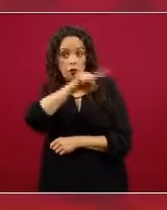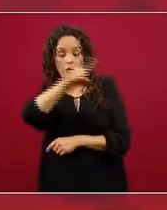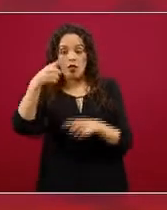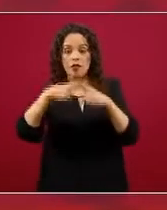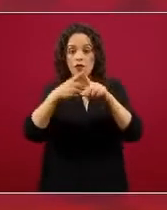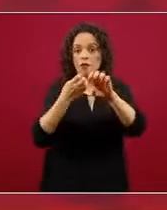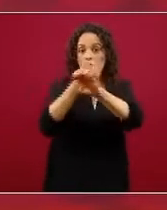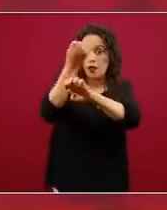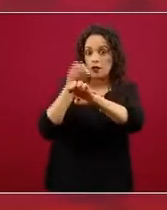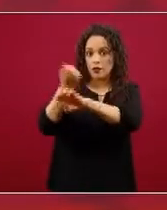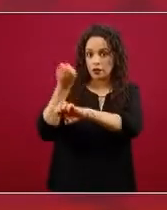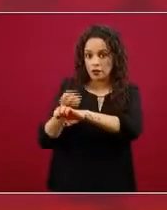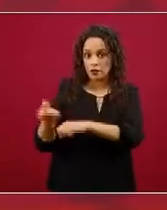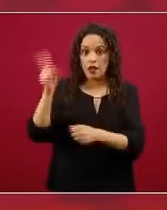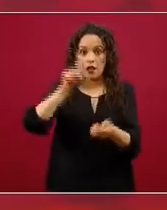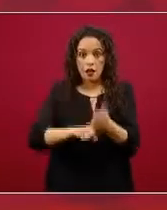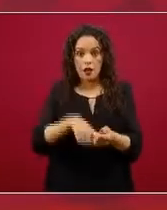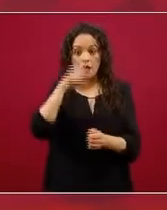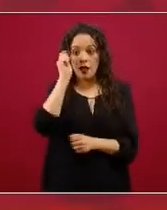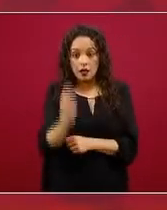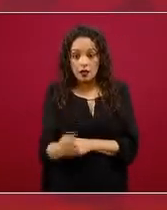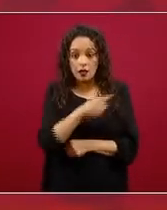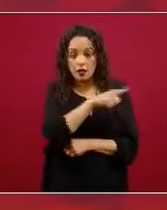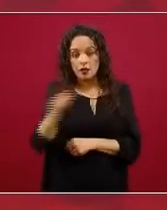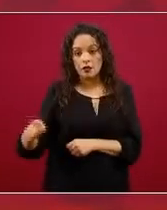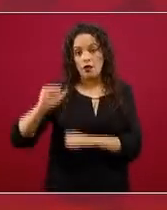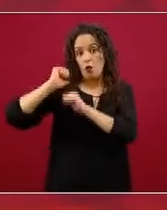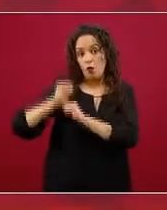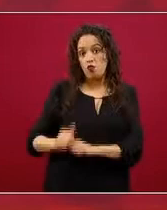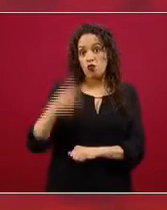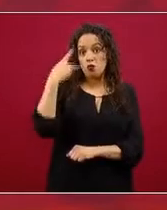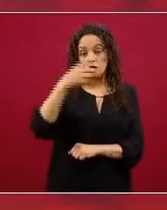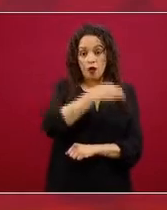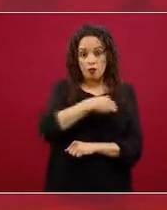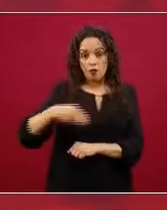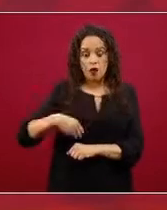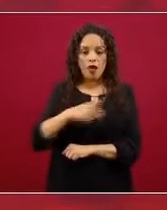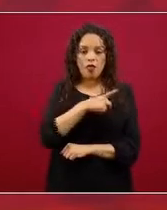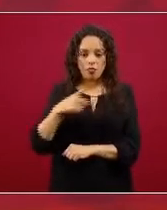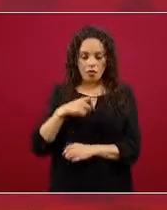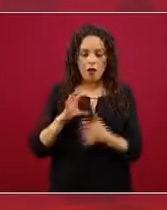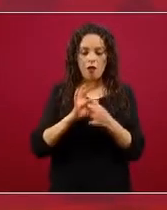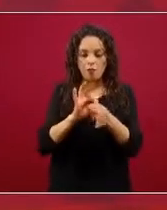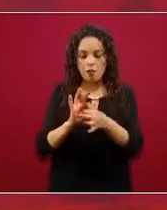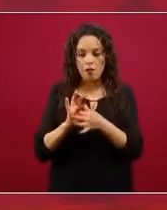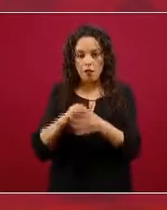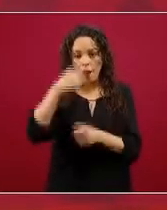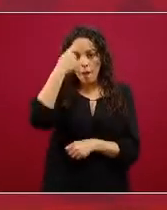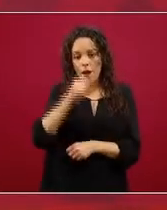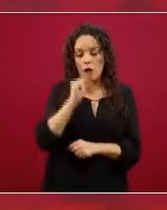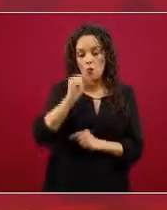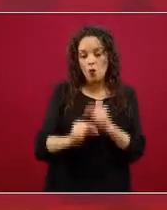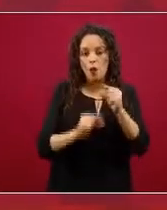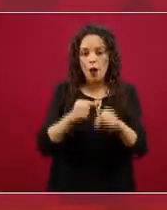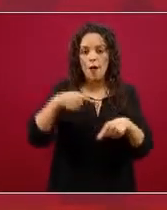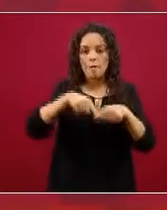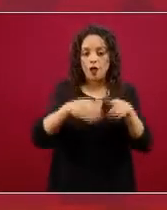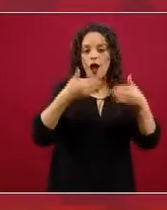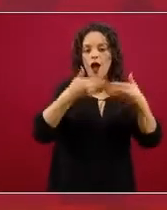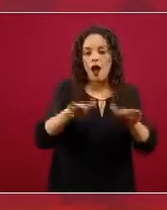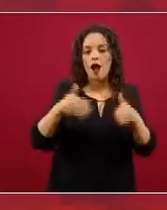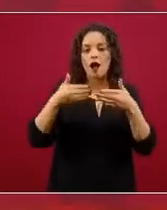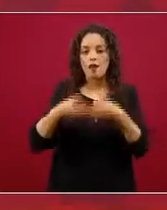favorezcan esta práctica con las autoridades municipales para que se empiecen a abrir los espacios públicos,